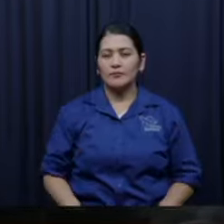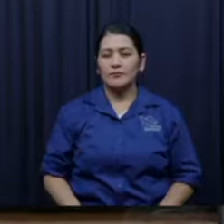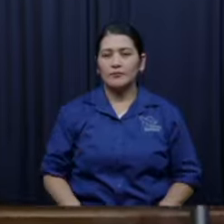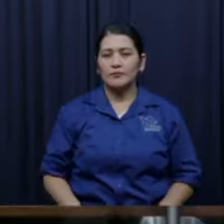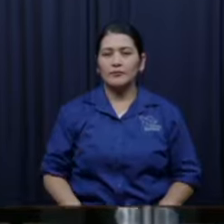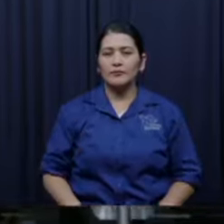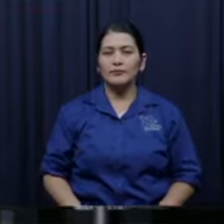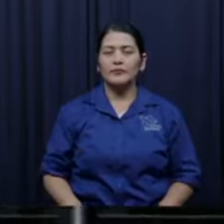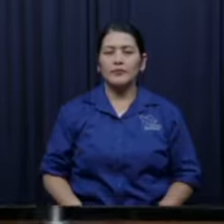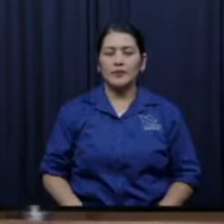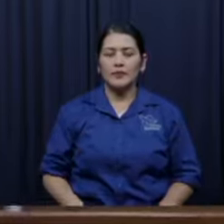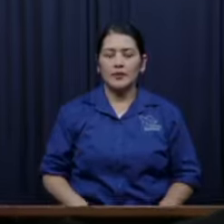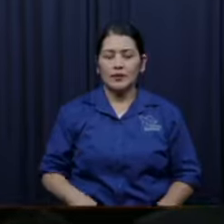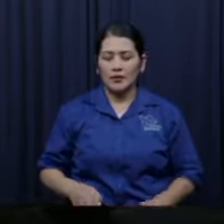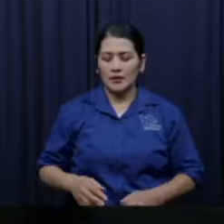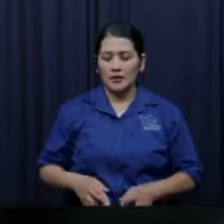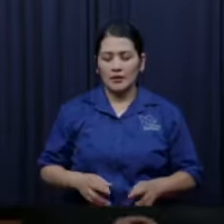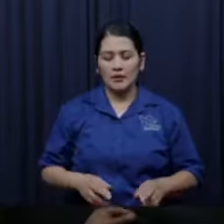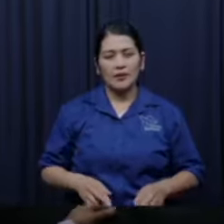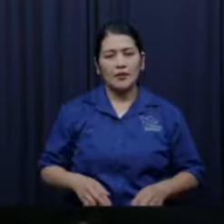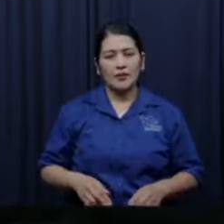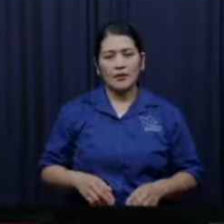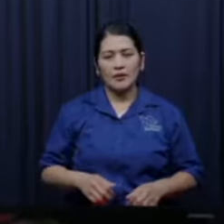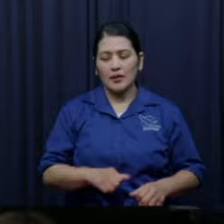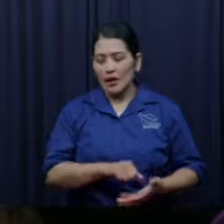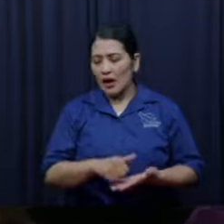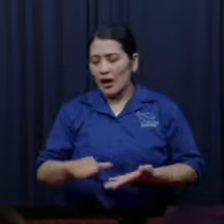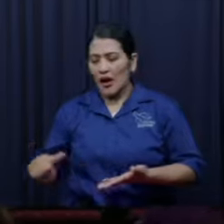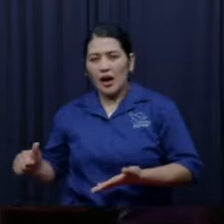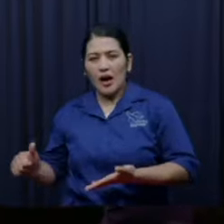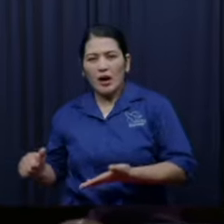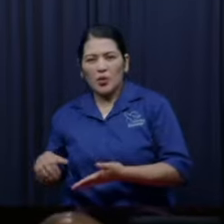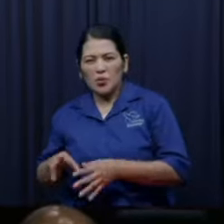ese no era el desagüe era lo que alimentaba